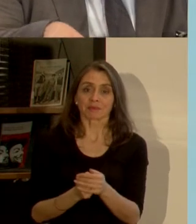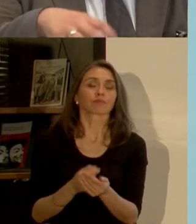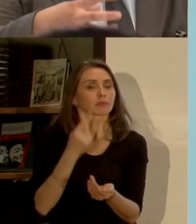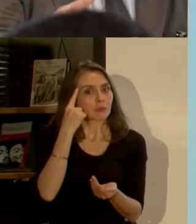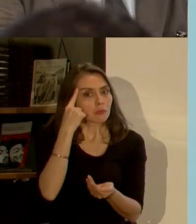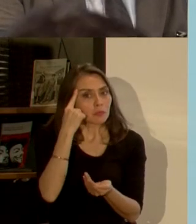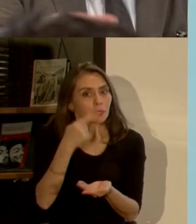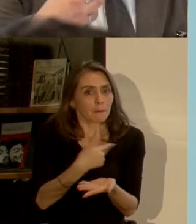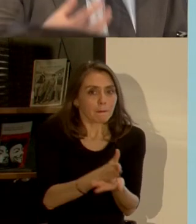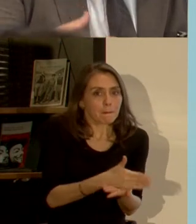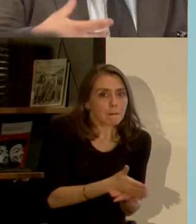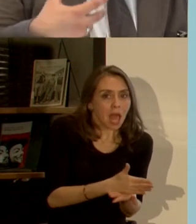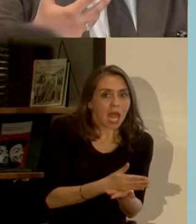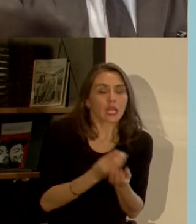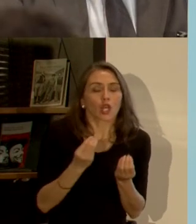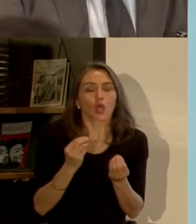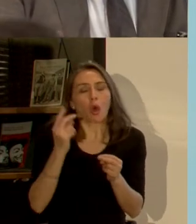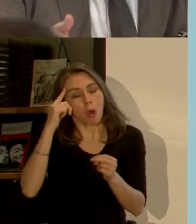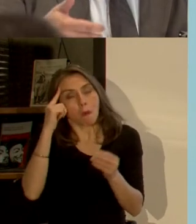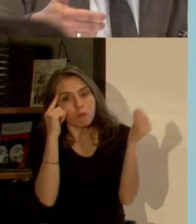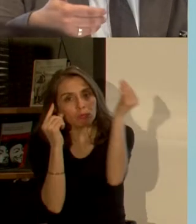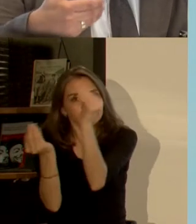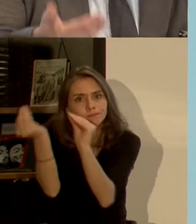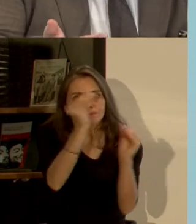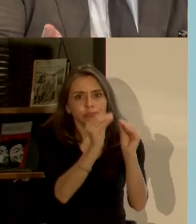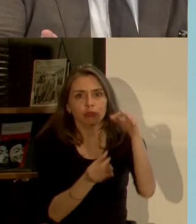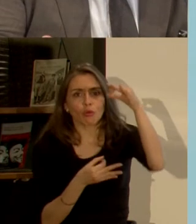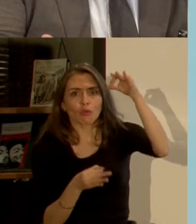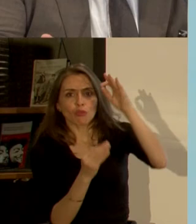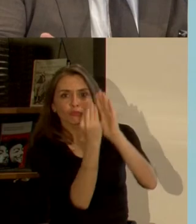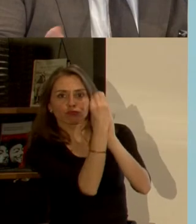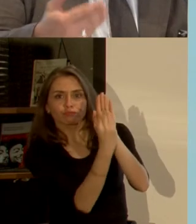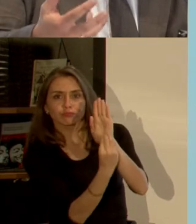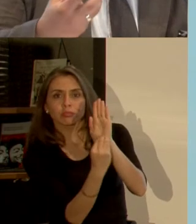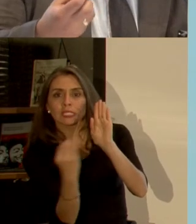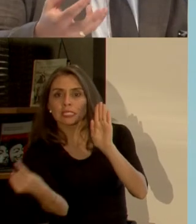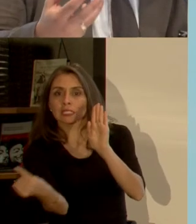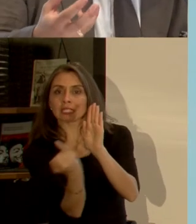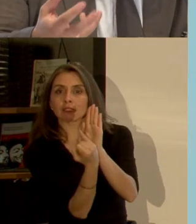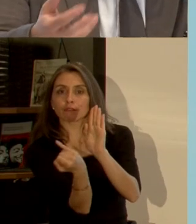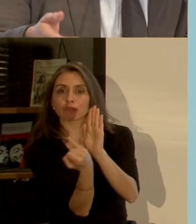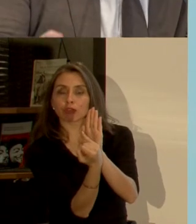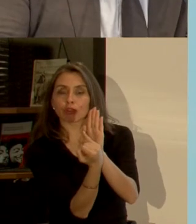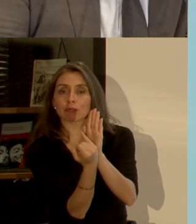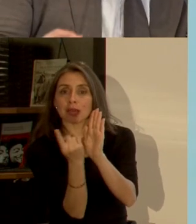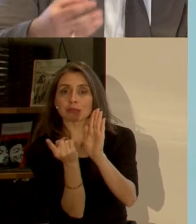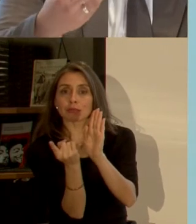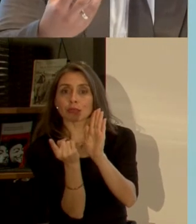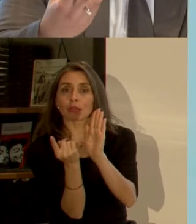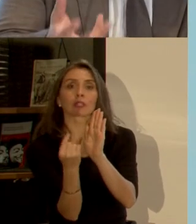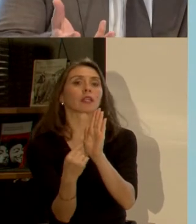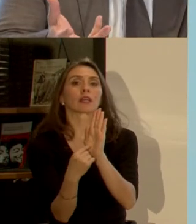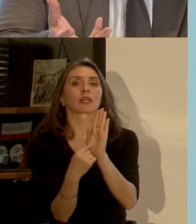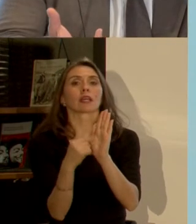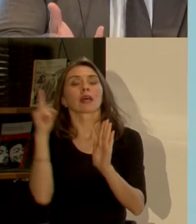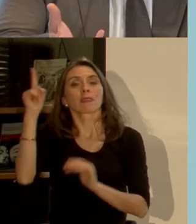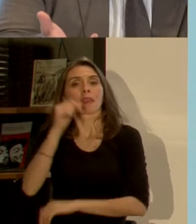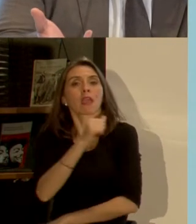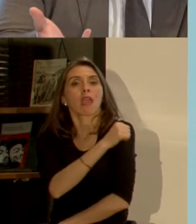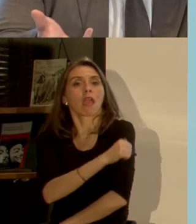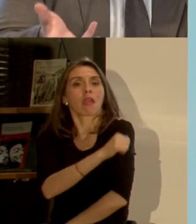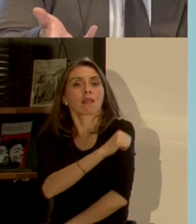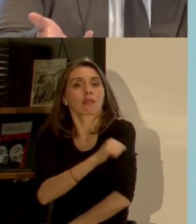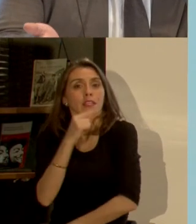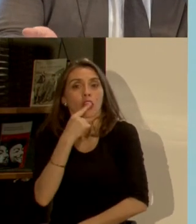planificación o la creación de instrumentos también la información muy cercana al principio al principio de Río la información